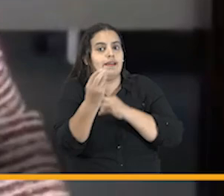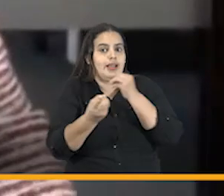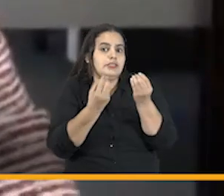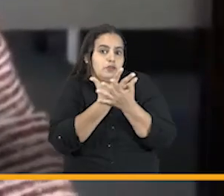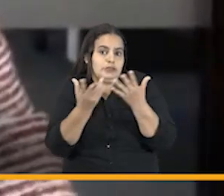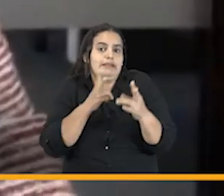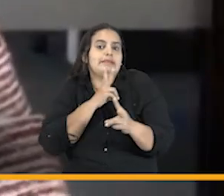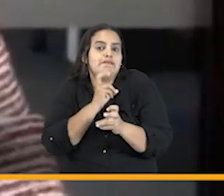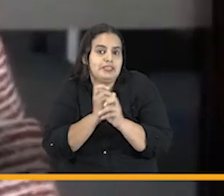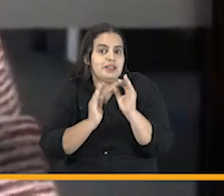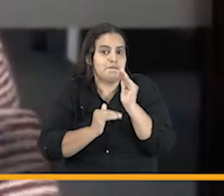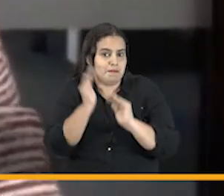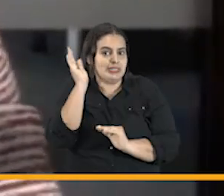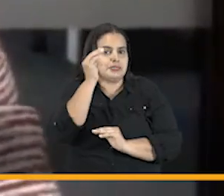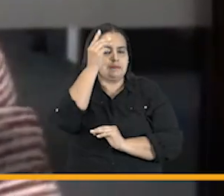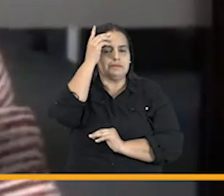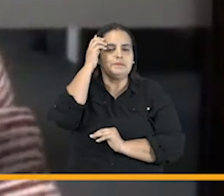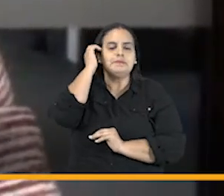sean casos más difíciles